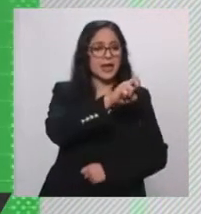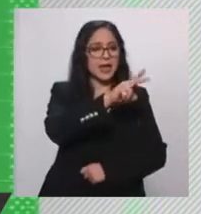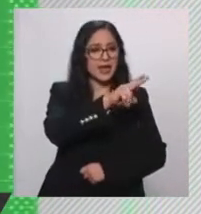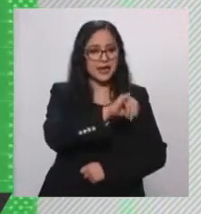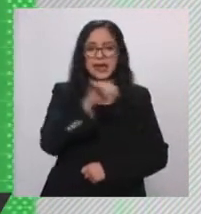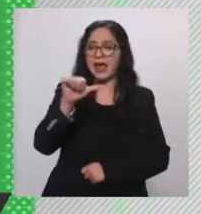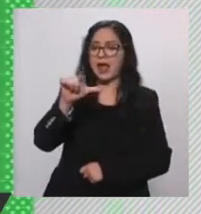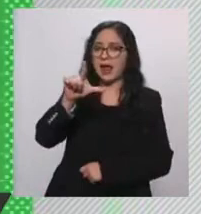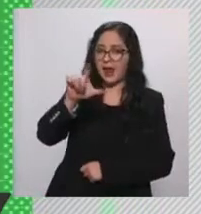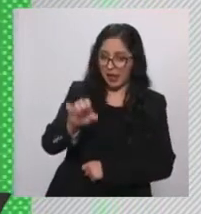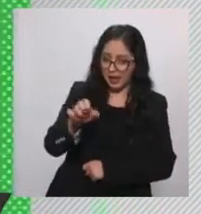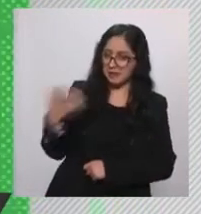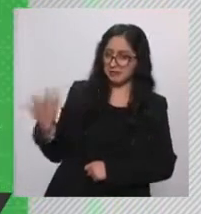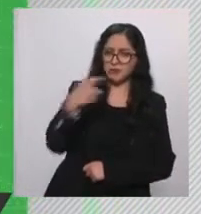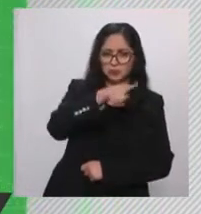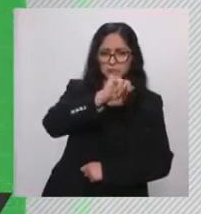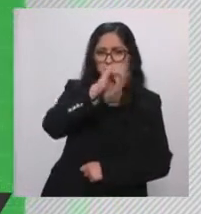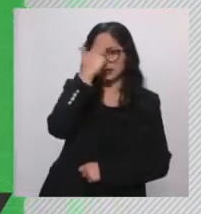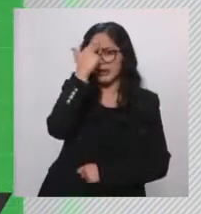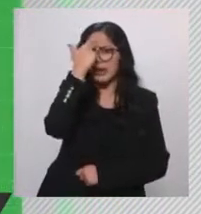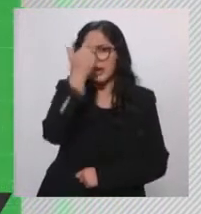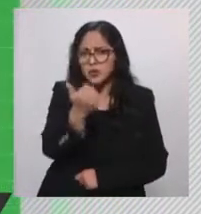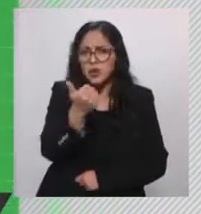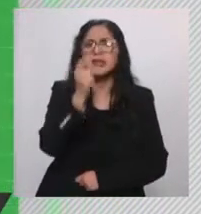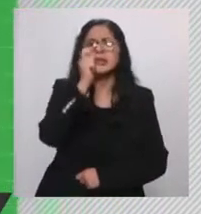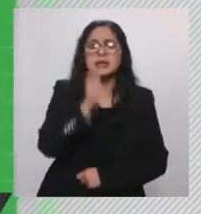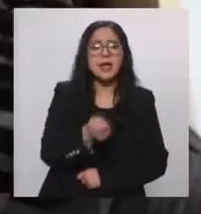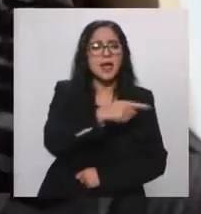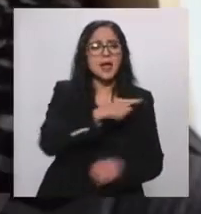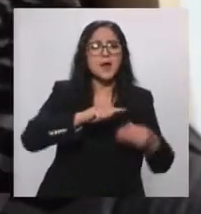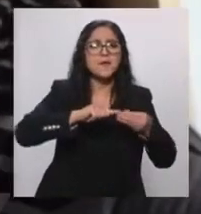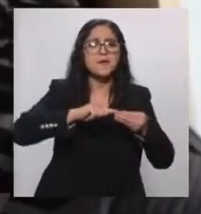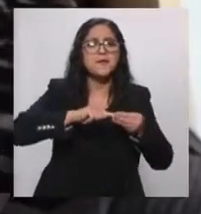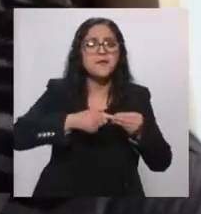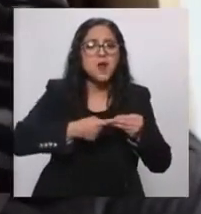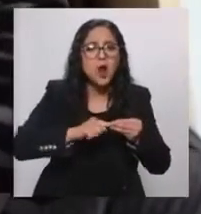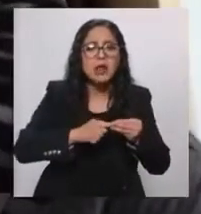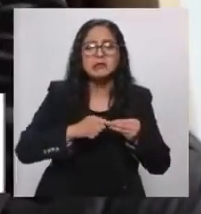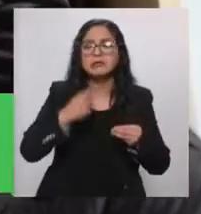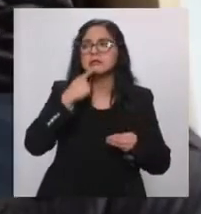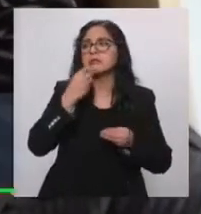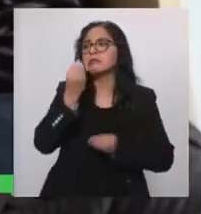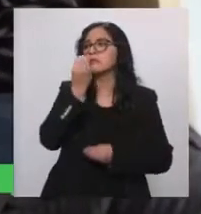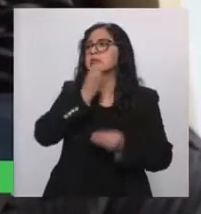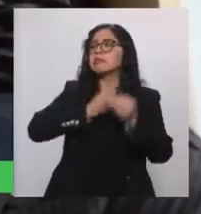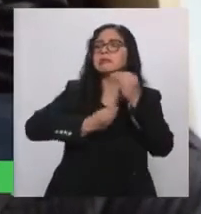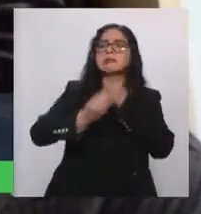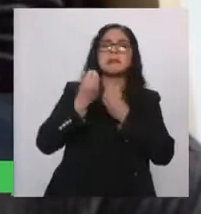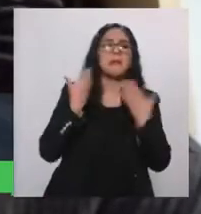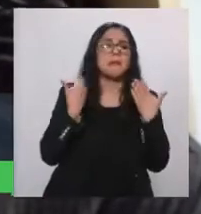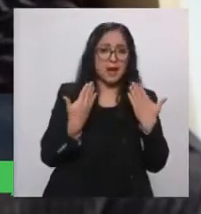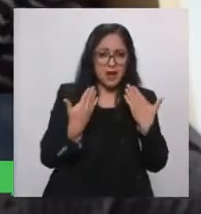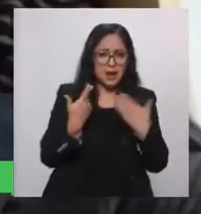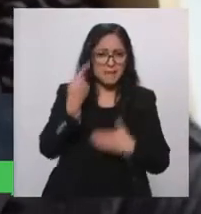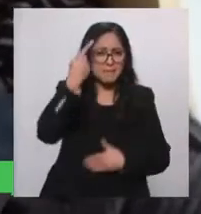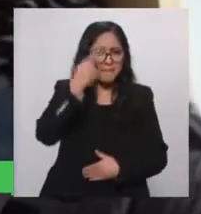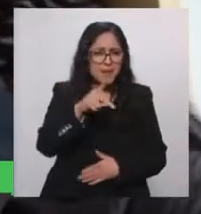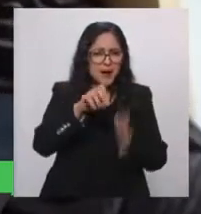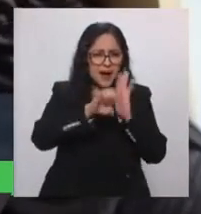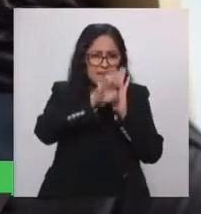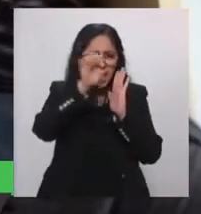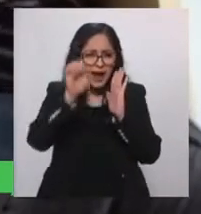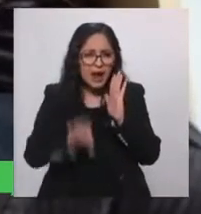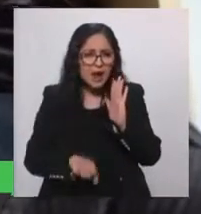Ale, bien lo dices, los frijoles son un superalimento y a mí me da mucha tristeza que seguimos con la idea de que es la carne de los